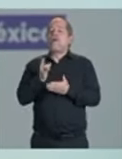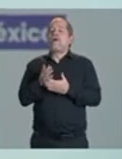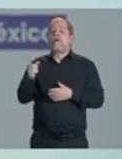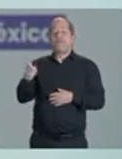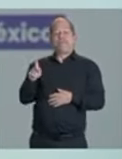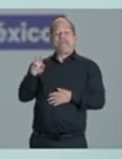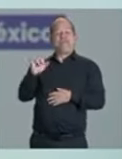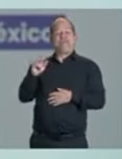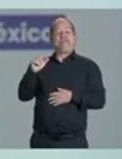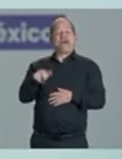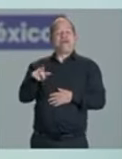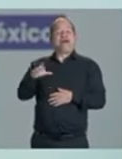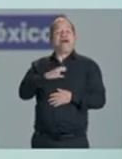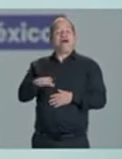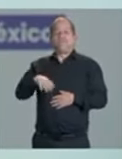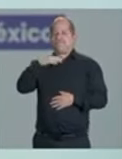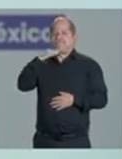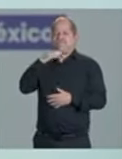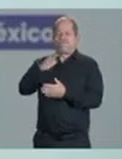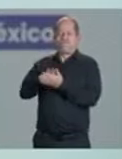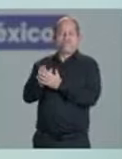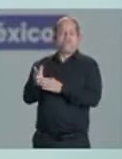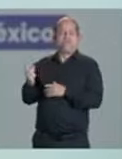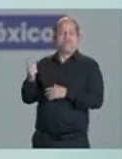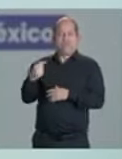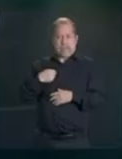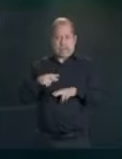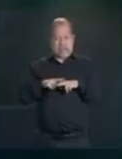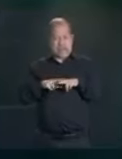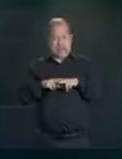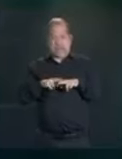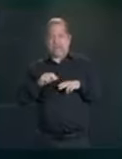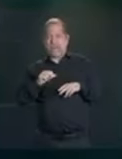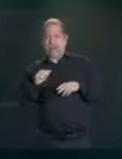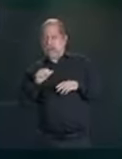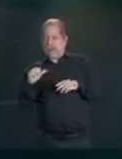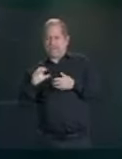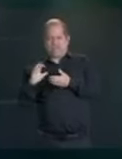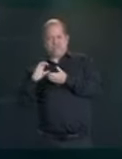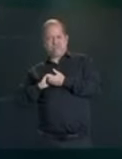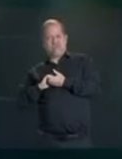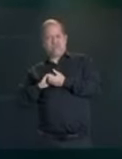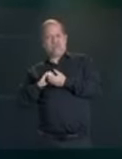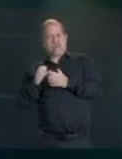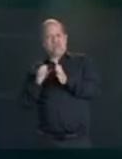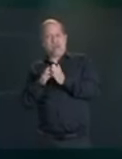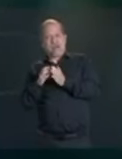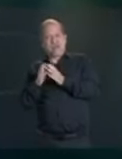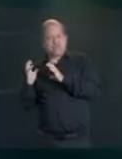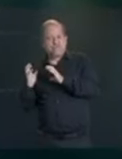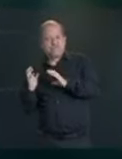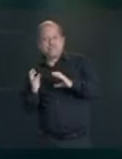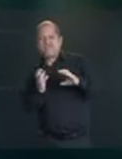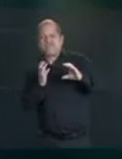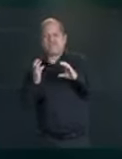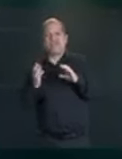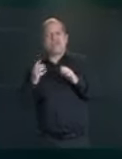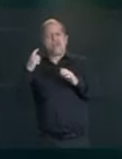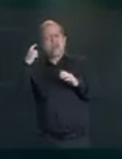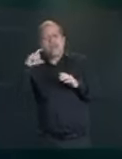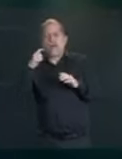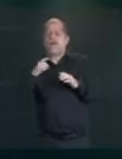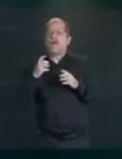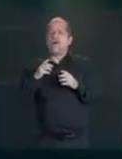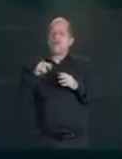Trenes de pasajeros. Vamos a desarrollar 18.000 kilómetros de vías férreas. Hay Fapachuca, México-Querétaro-León-Aguascalientes,